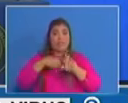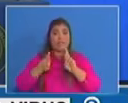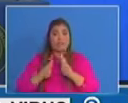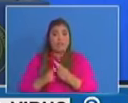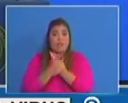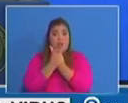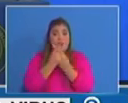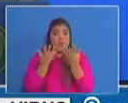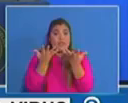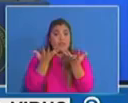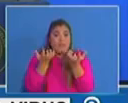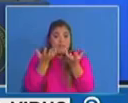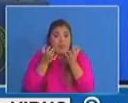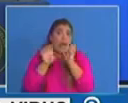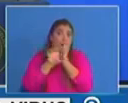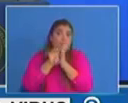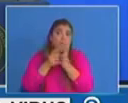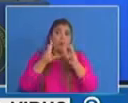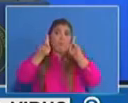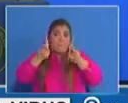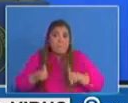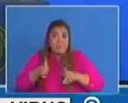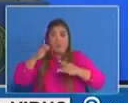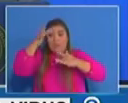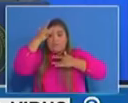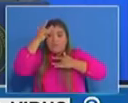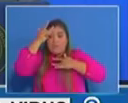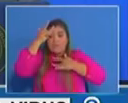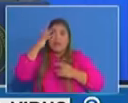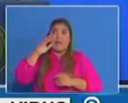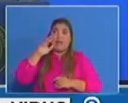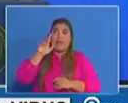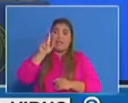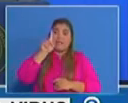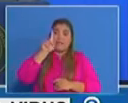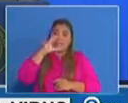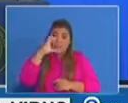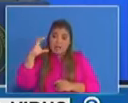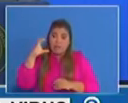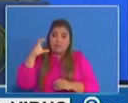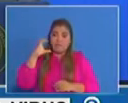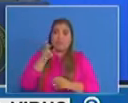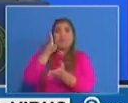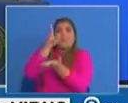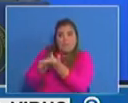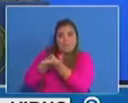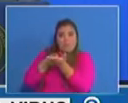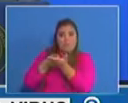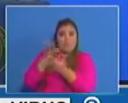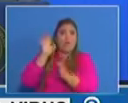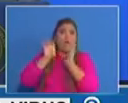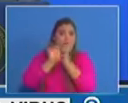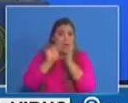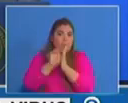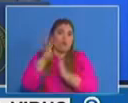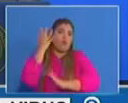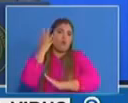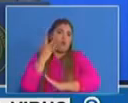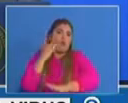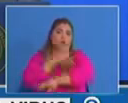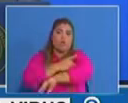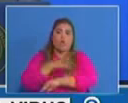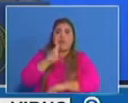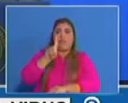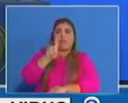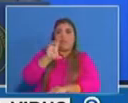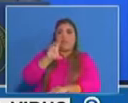cercano a que esté en 1 o por debajo conocemos que en algunos países las medidas de cuarentena